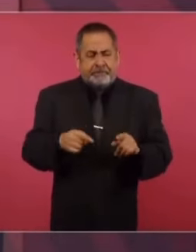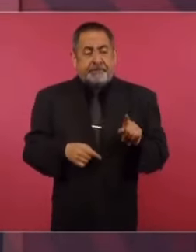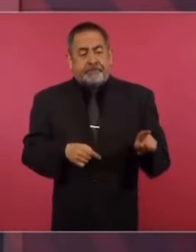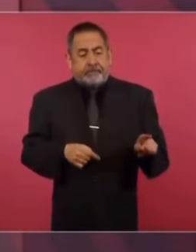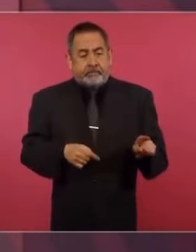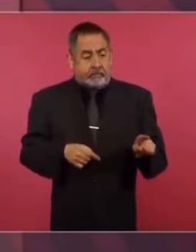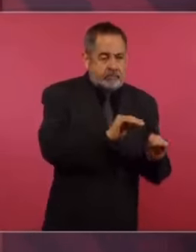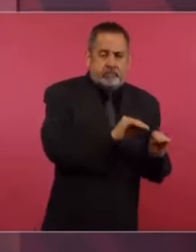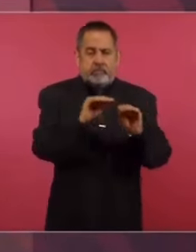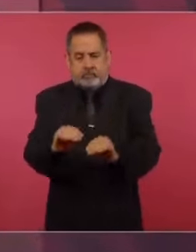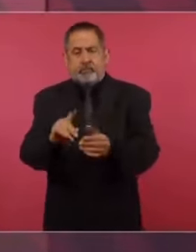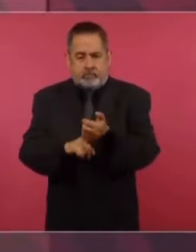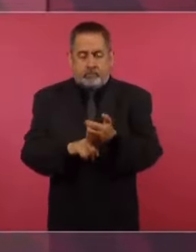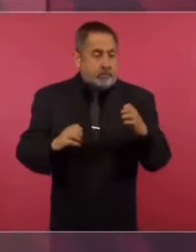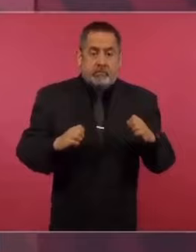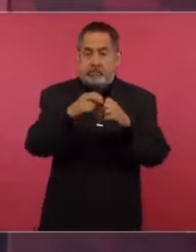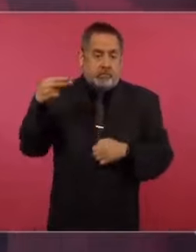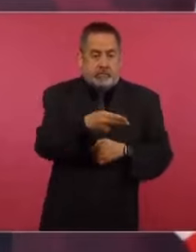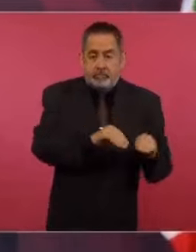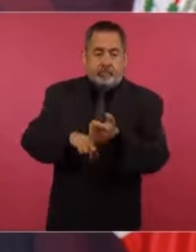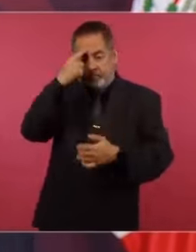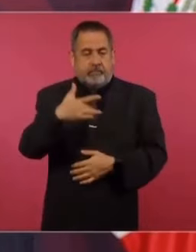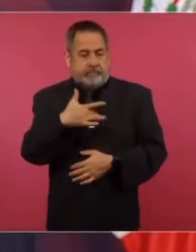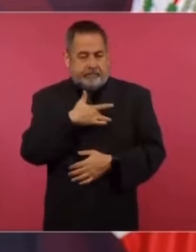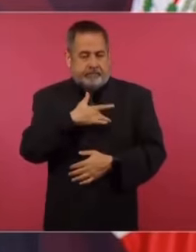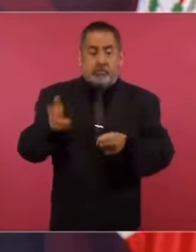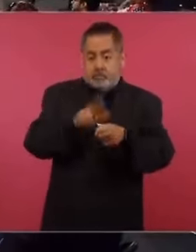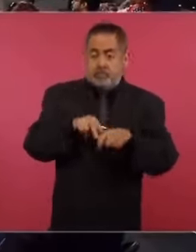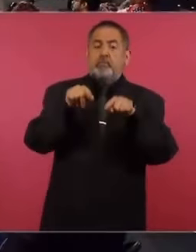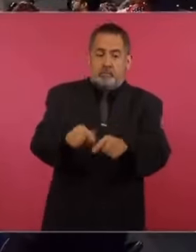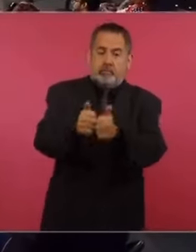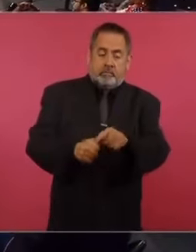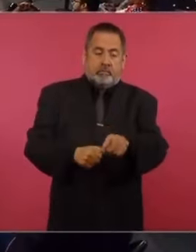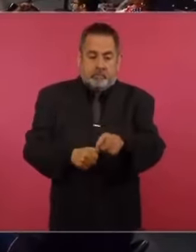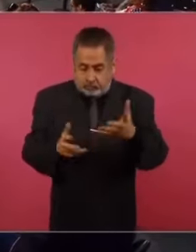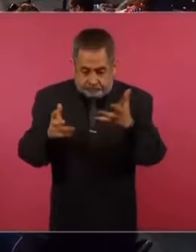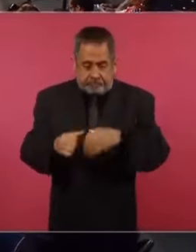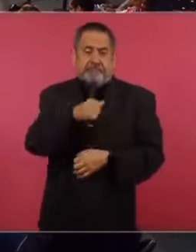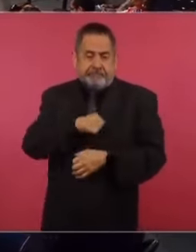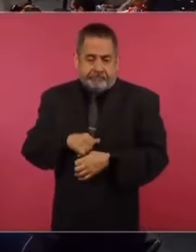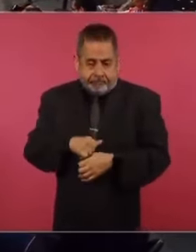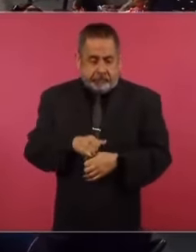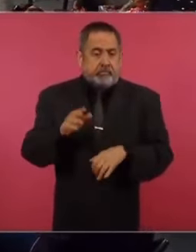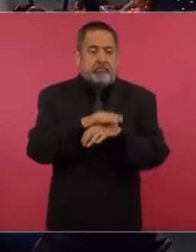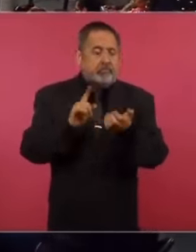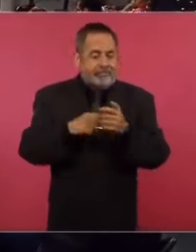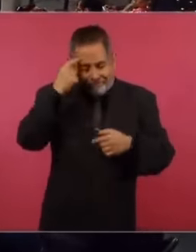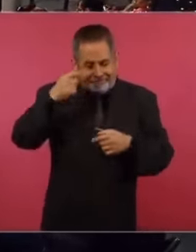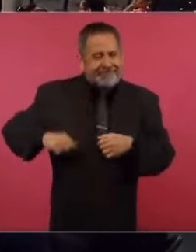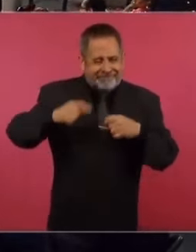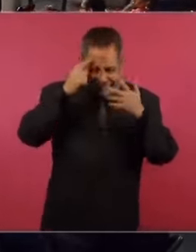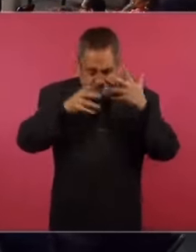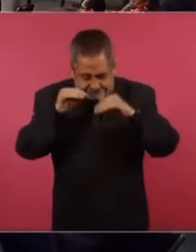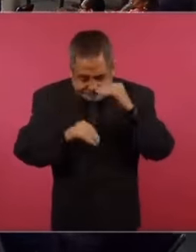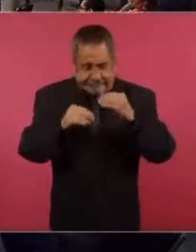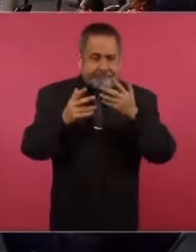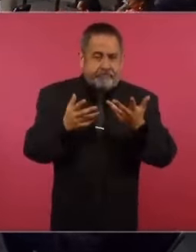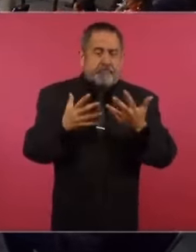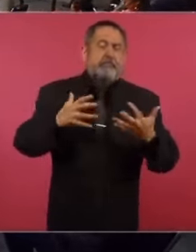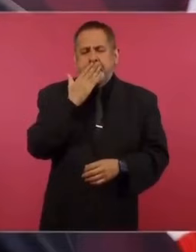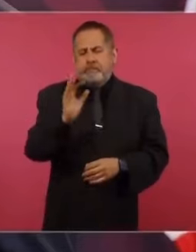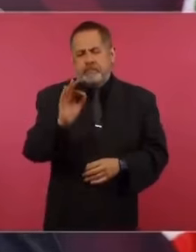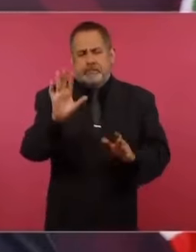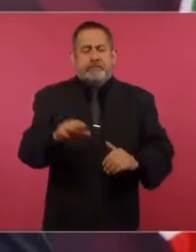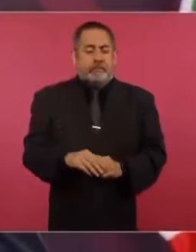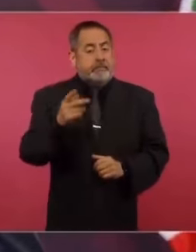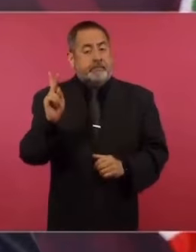se le trasladó de urgencia a cardiología y se le operó por un derrame y se le salvó la